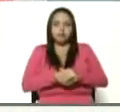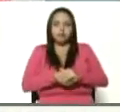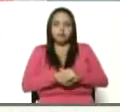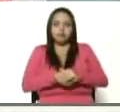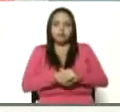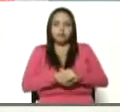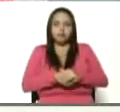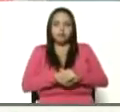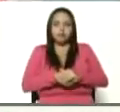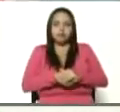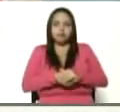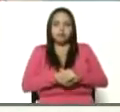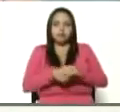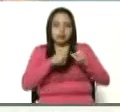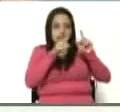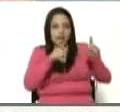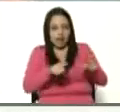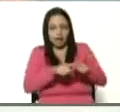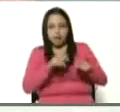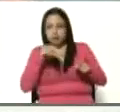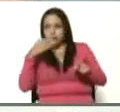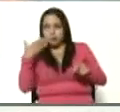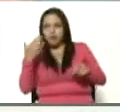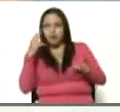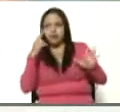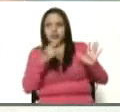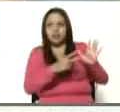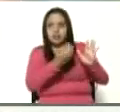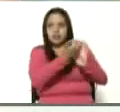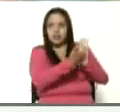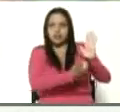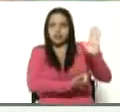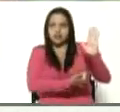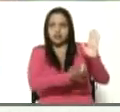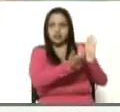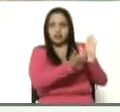ahí la cámara no lo permiten ver porque tiene abajo un